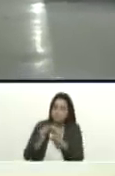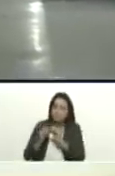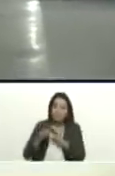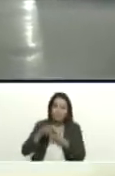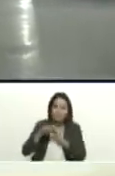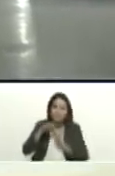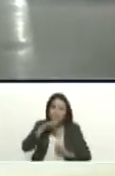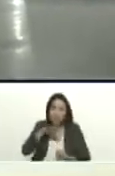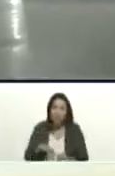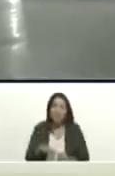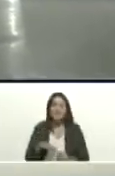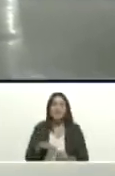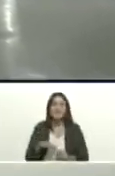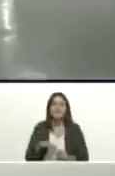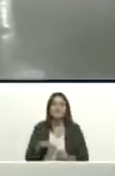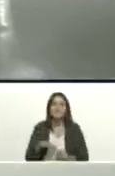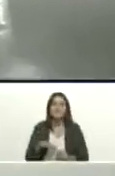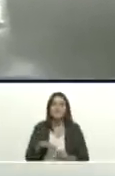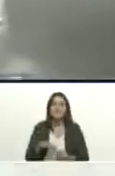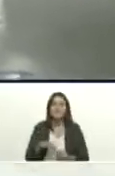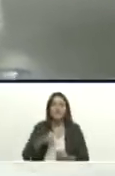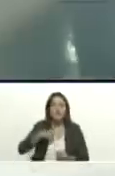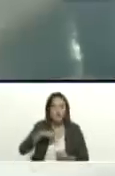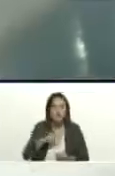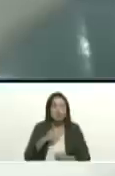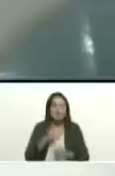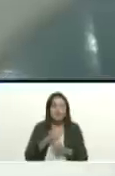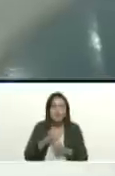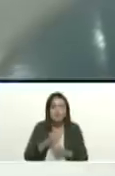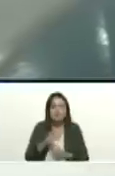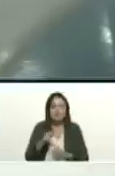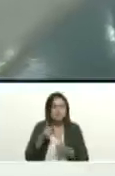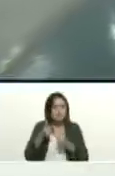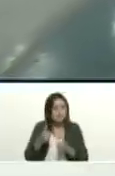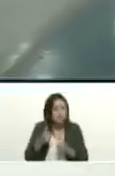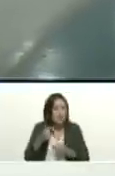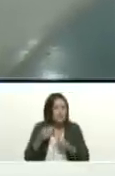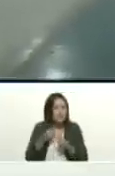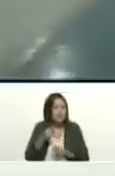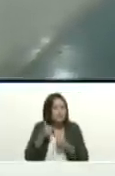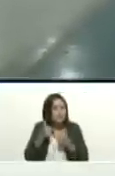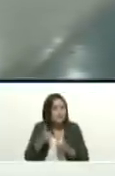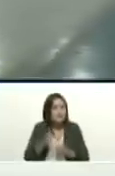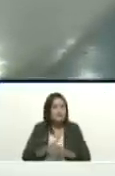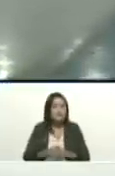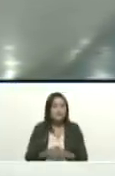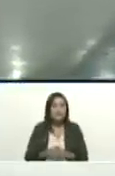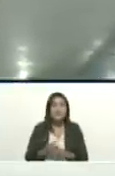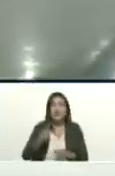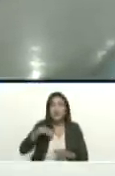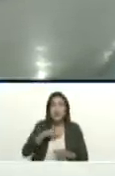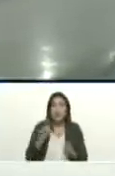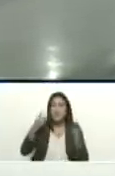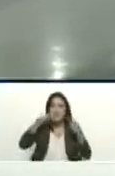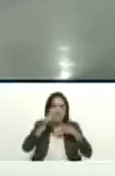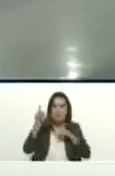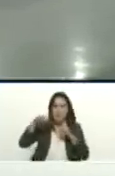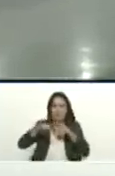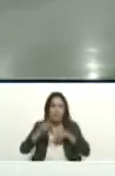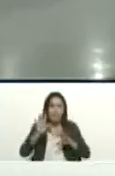de que estamos haciendo lo que hay que hacer de que no hay excusas no hay excusas